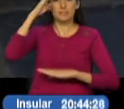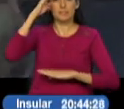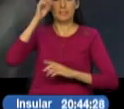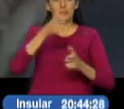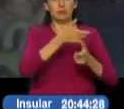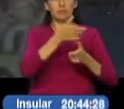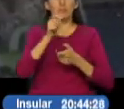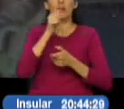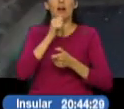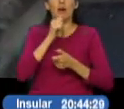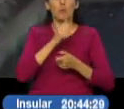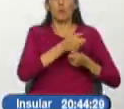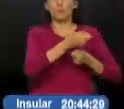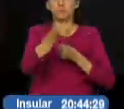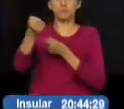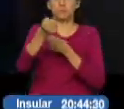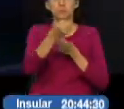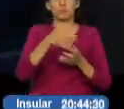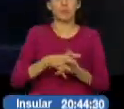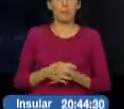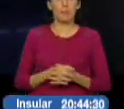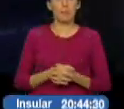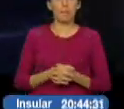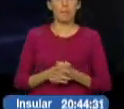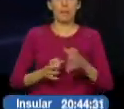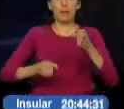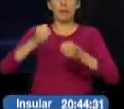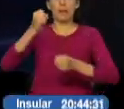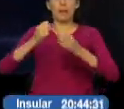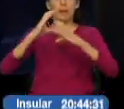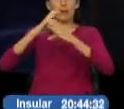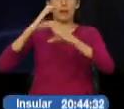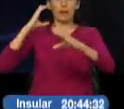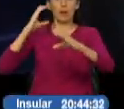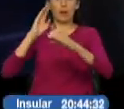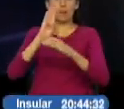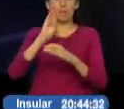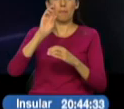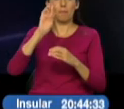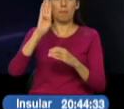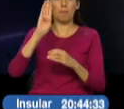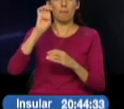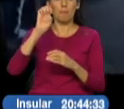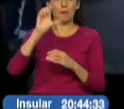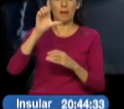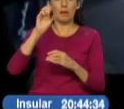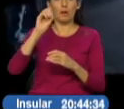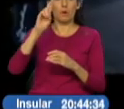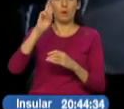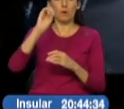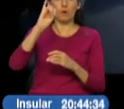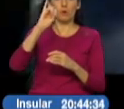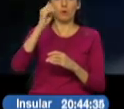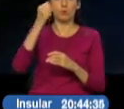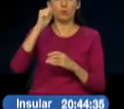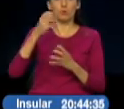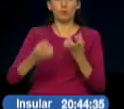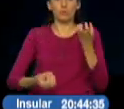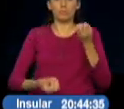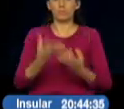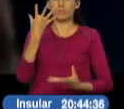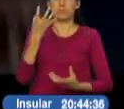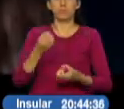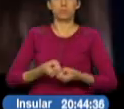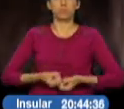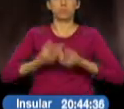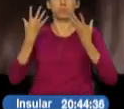para dispersar la marcha el autobús de los jugadores de Borrusia Dortmund fue alcanzado por tres explosiones y el futbolista español Mar Batra